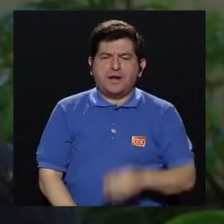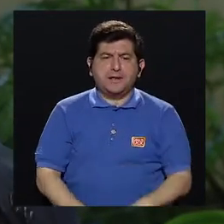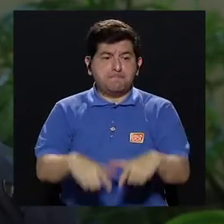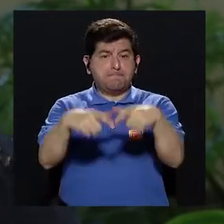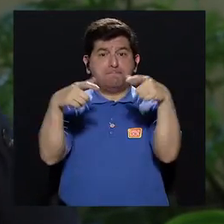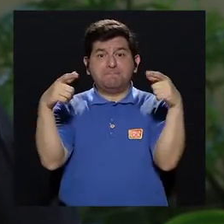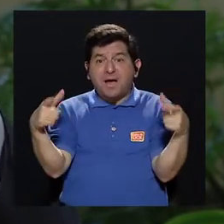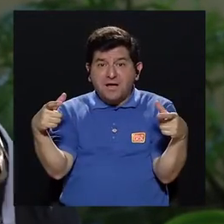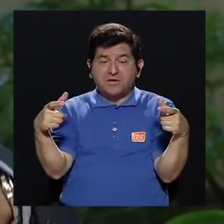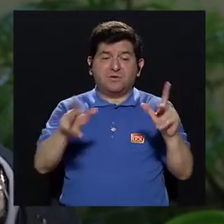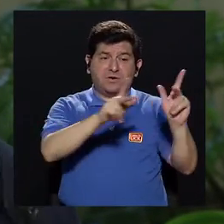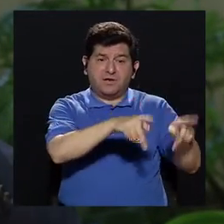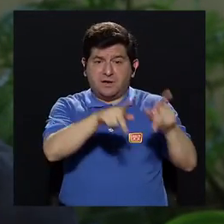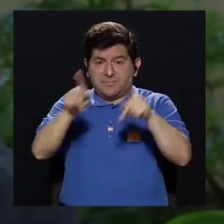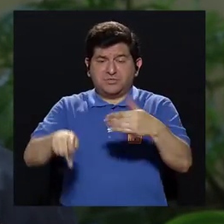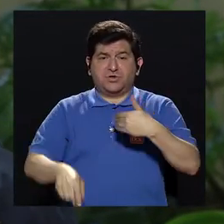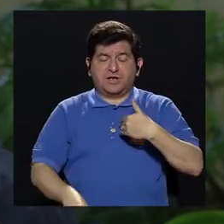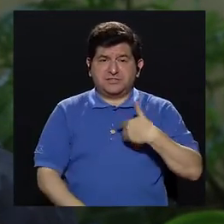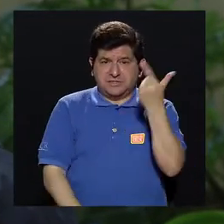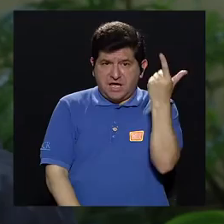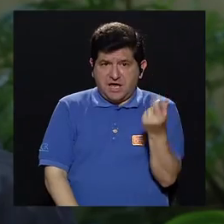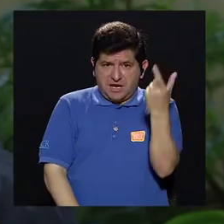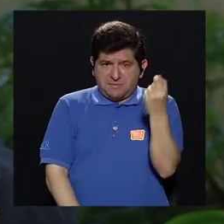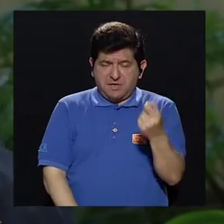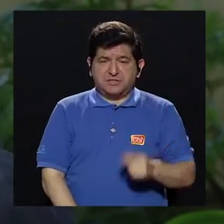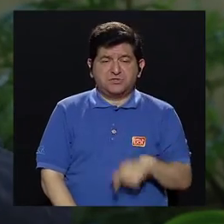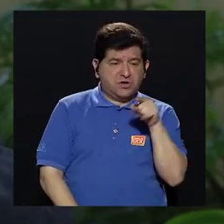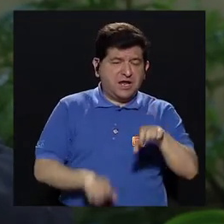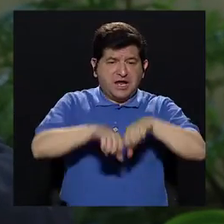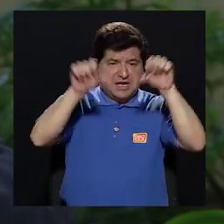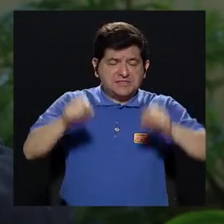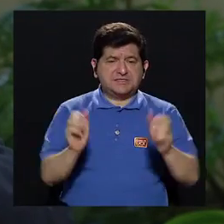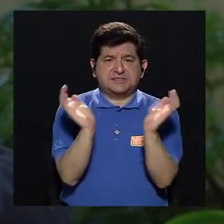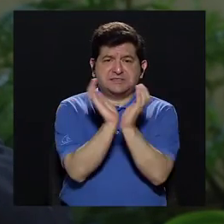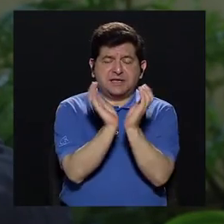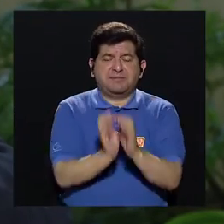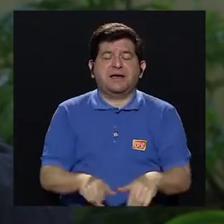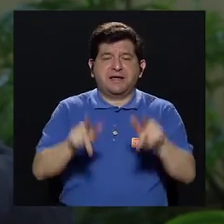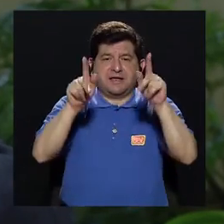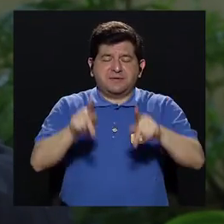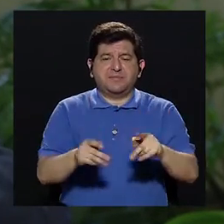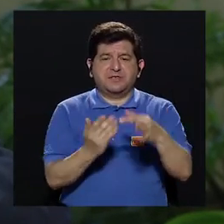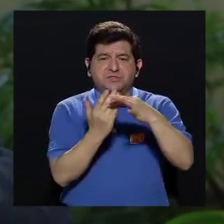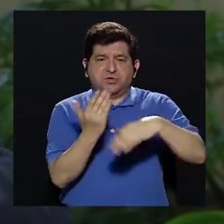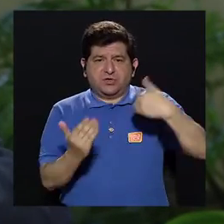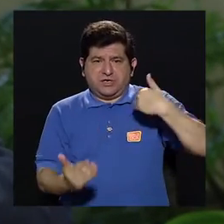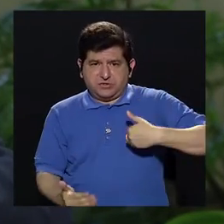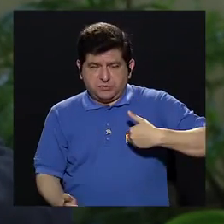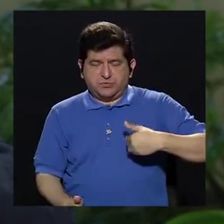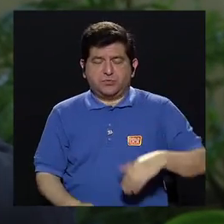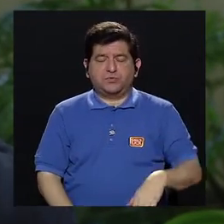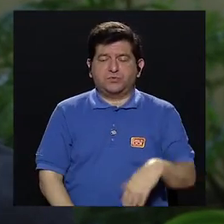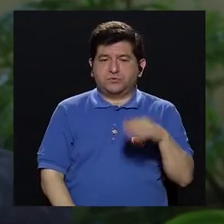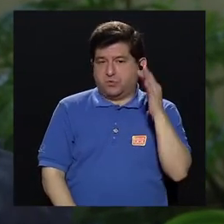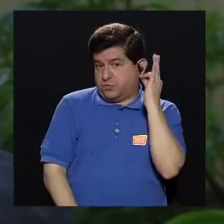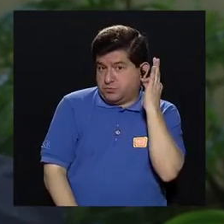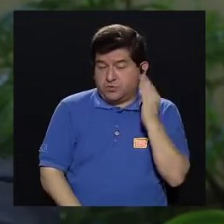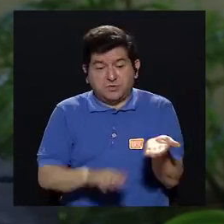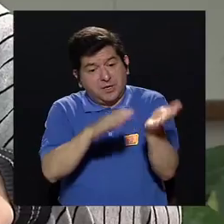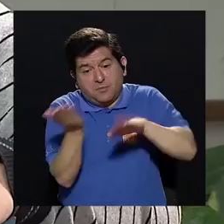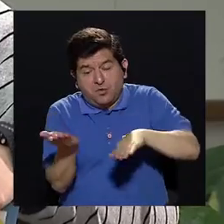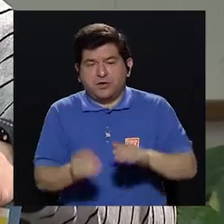que la mayoría de la gente que tenía una pensión de la caja eran viudas. No era como ahora, que son gente ya mayor.